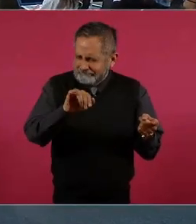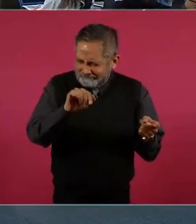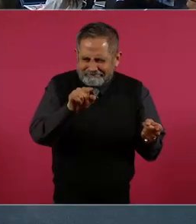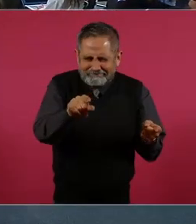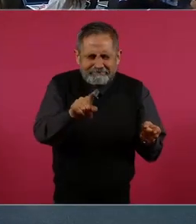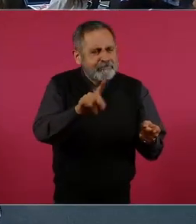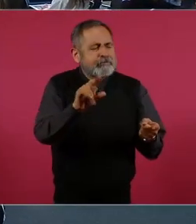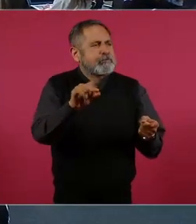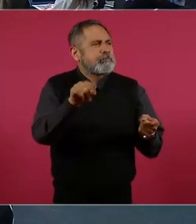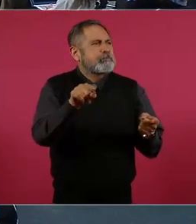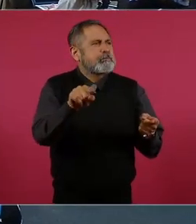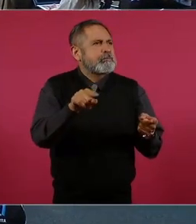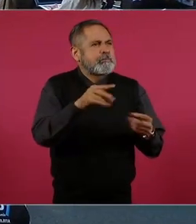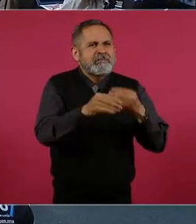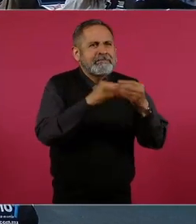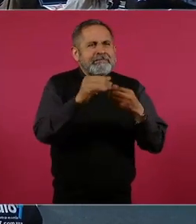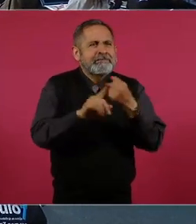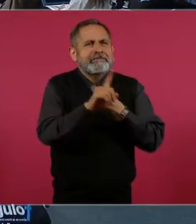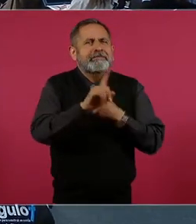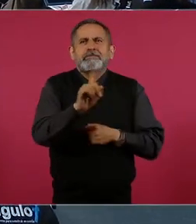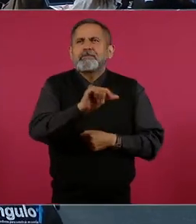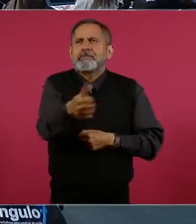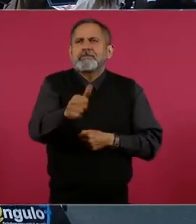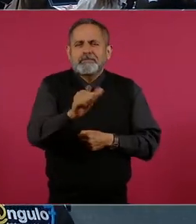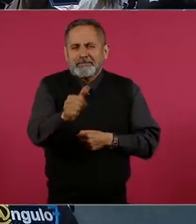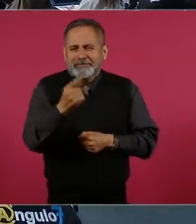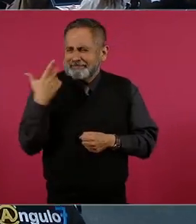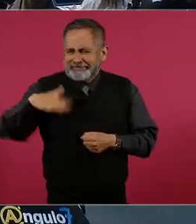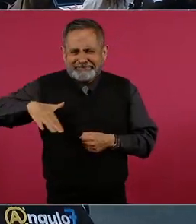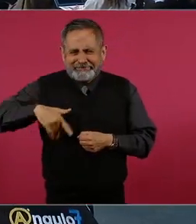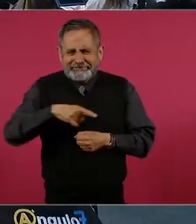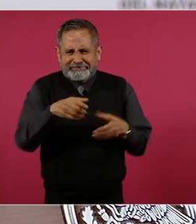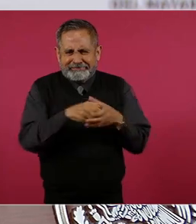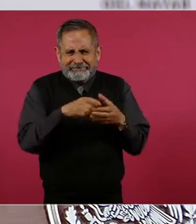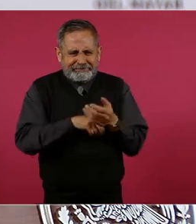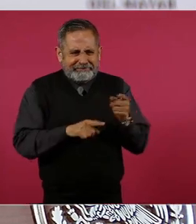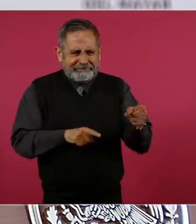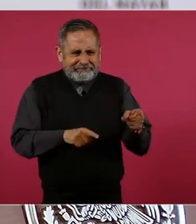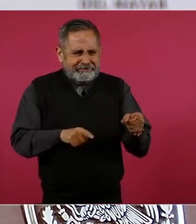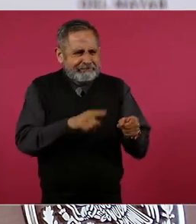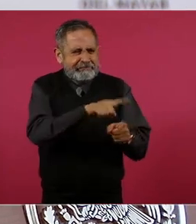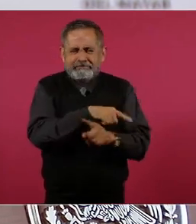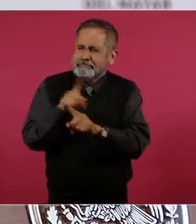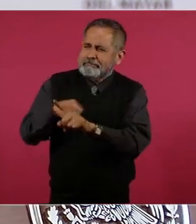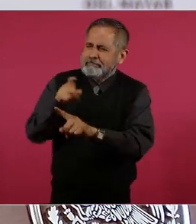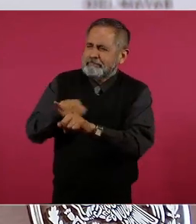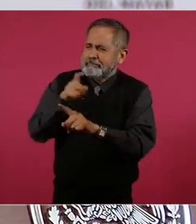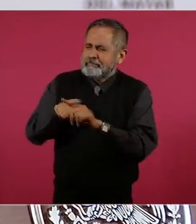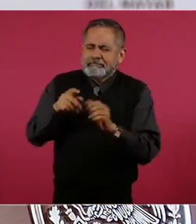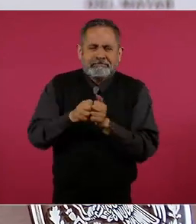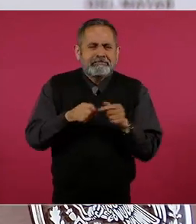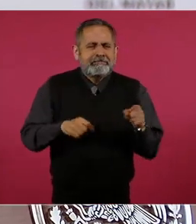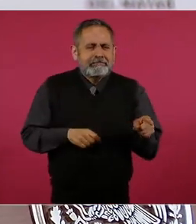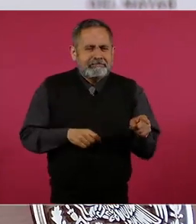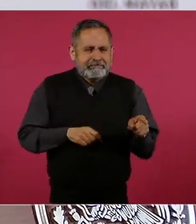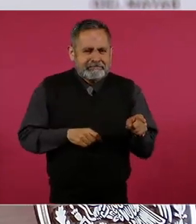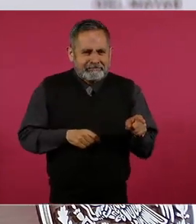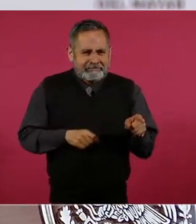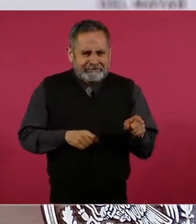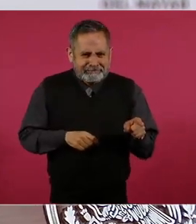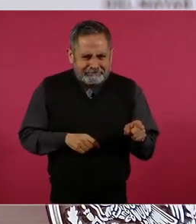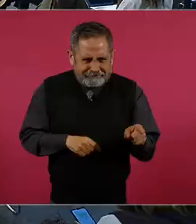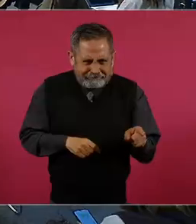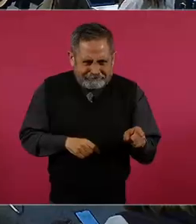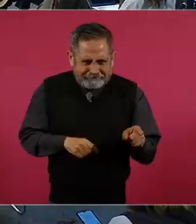pero no ese pleito, sino últimamente se hace una burla por lo de… ¿Gavier